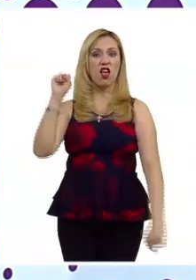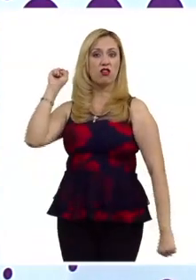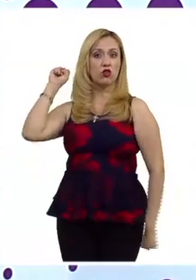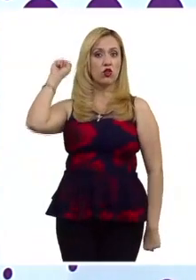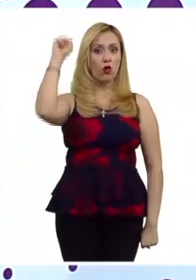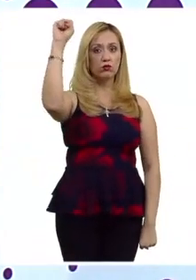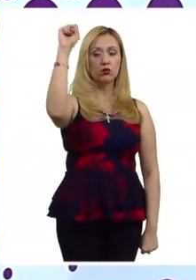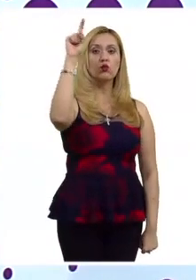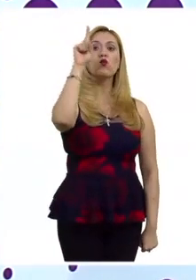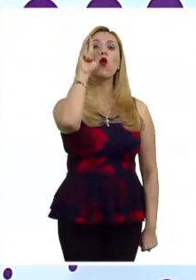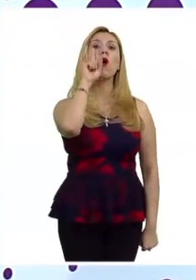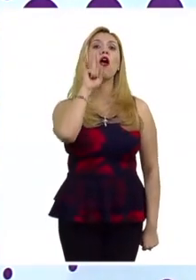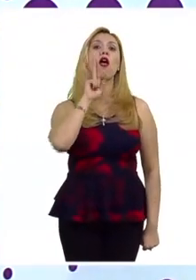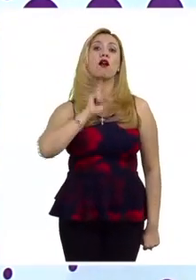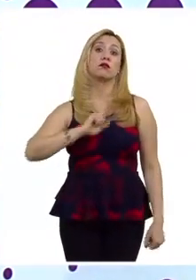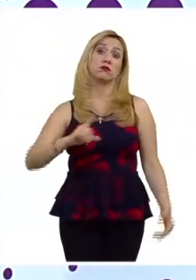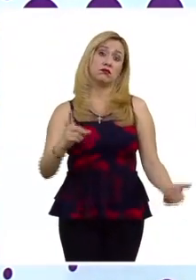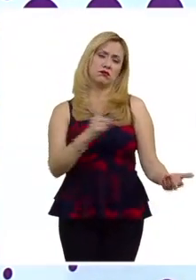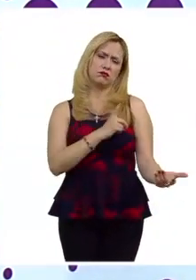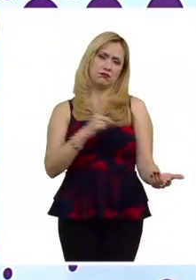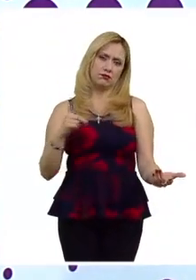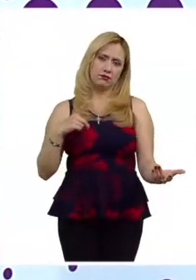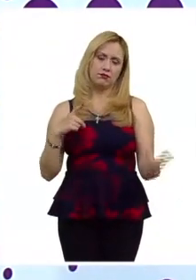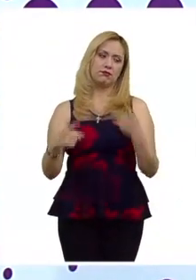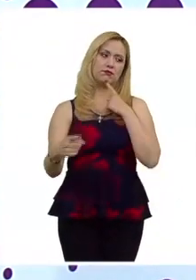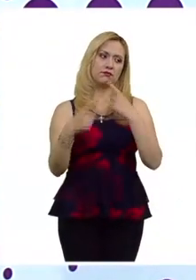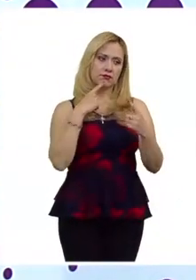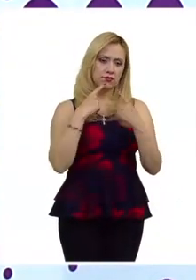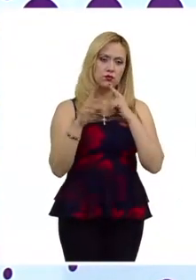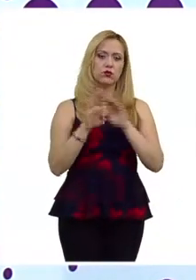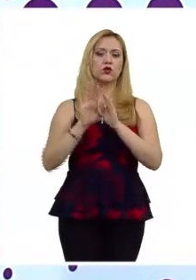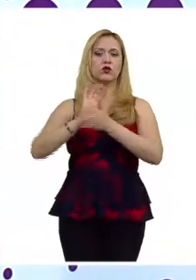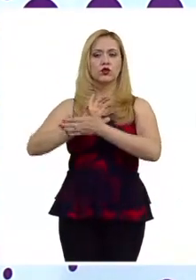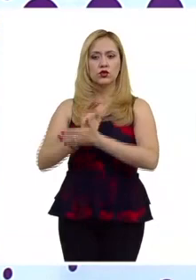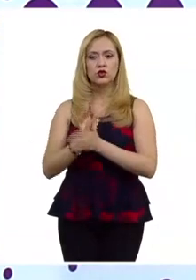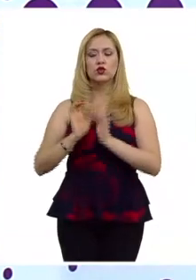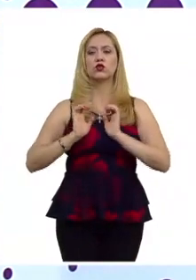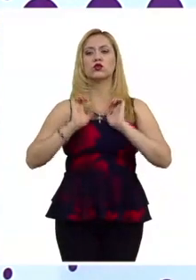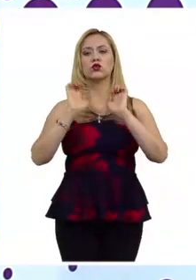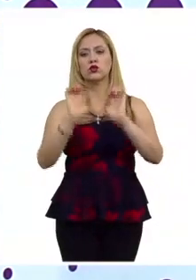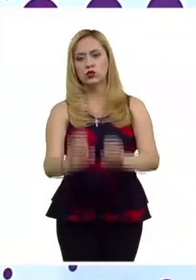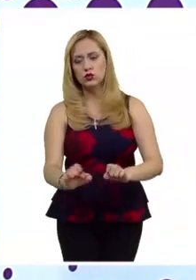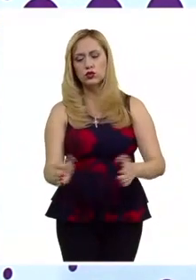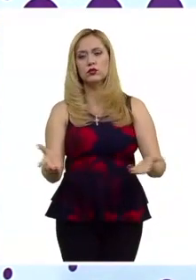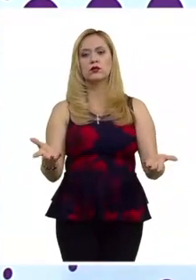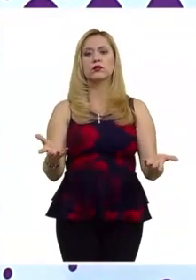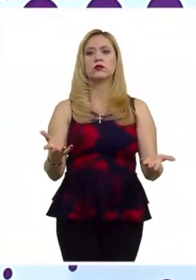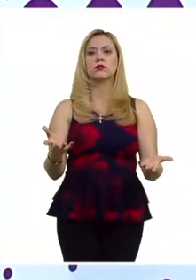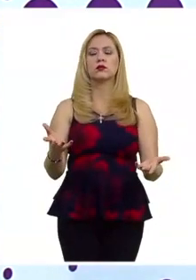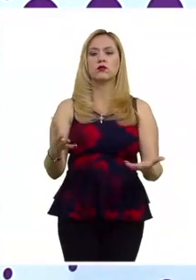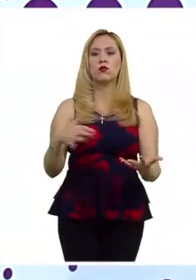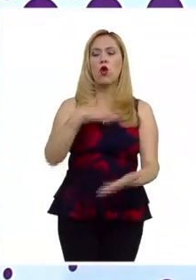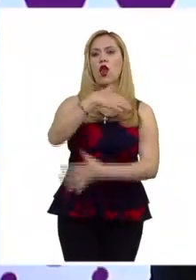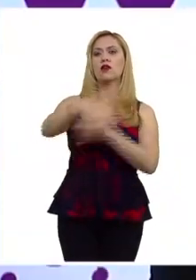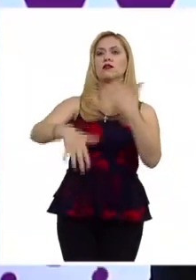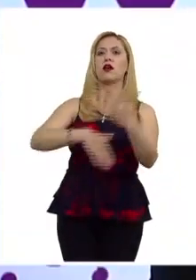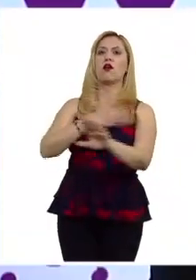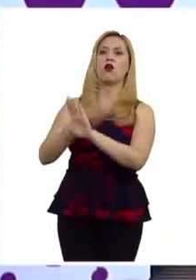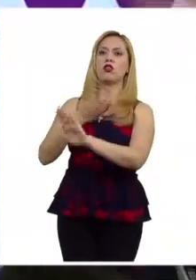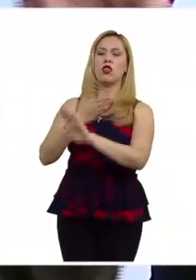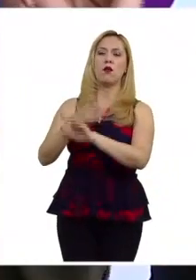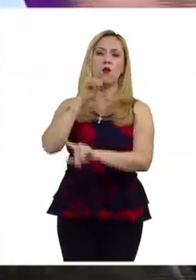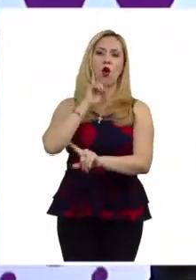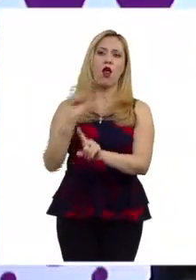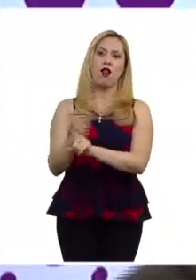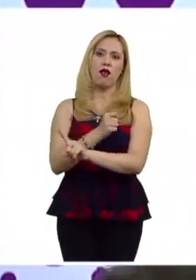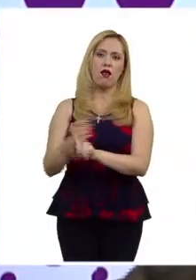ver el que se discutan estos temas la discriminación el discurso de odio la apología de la violencia contra las mujeres por ejemplo